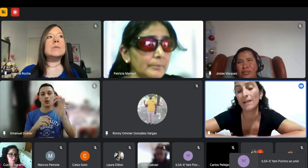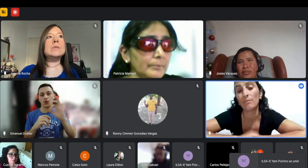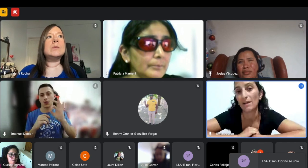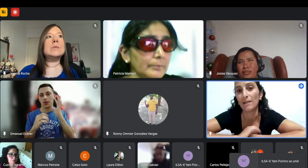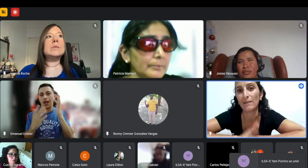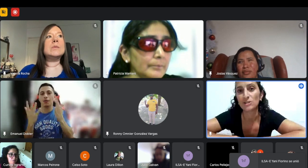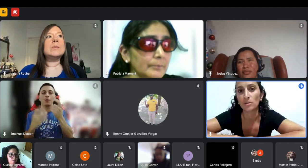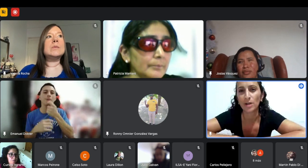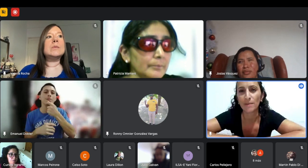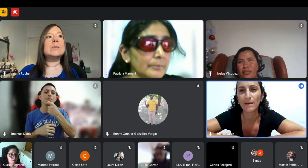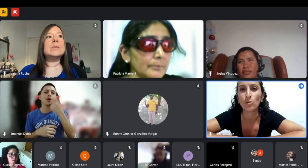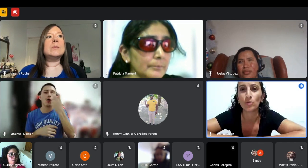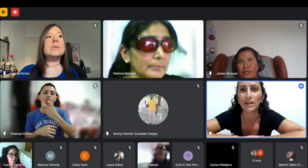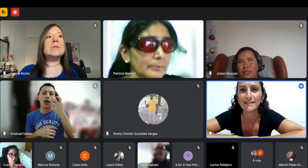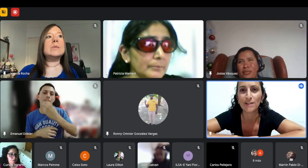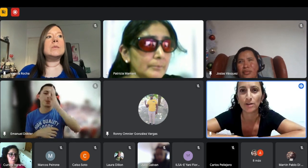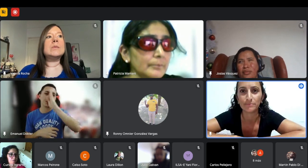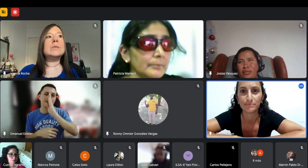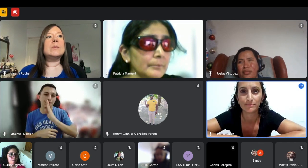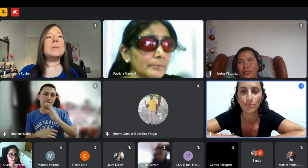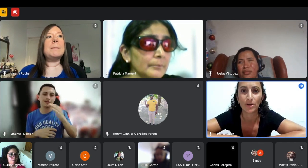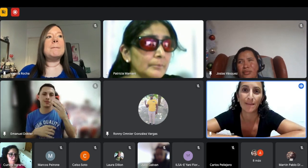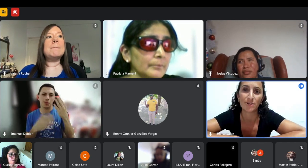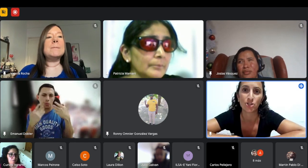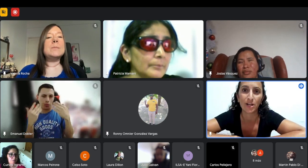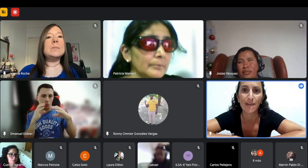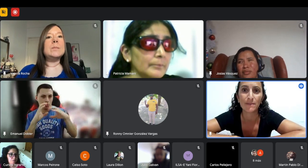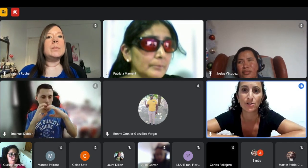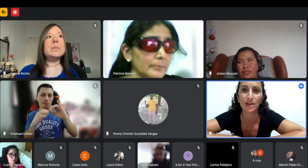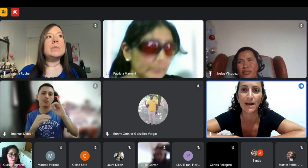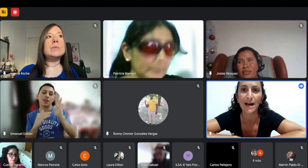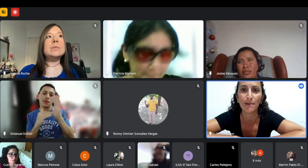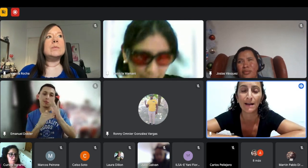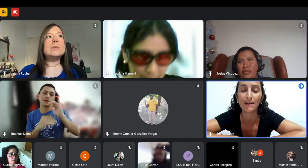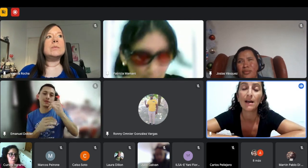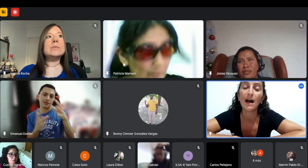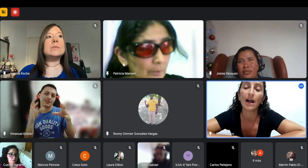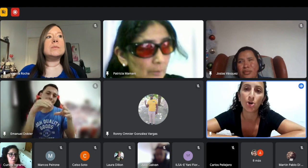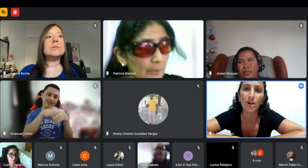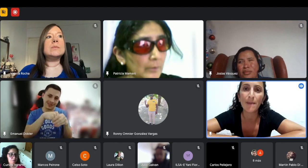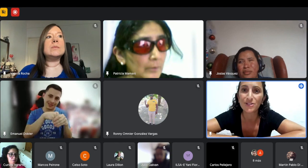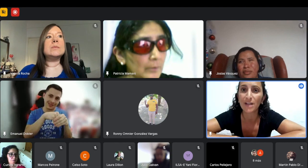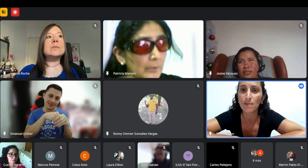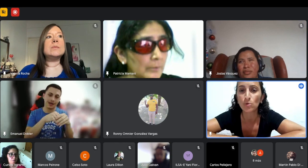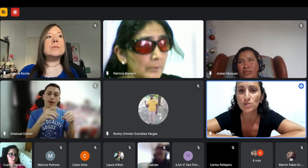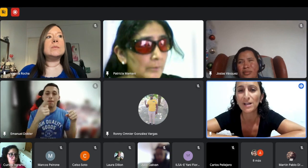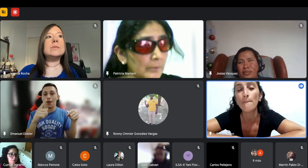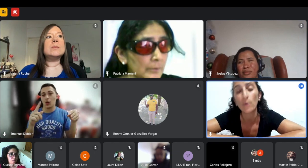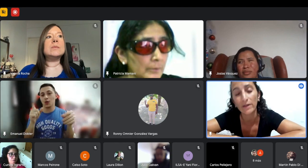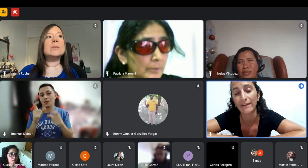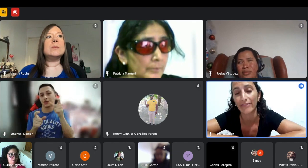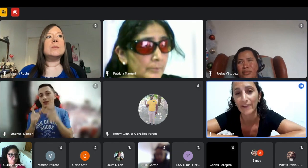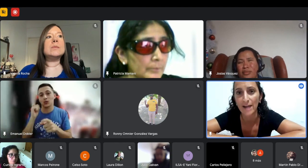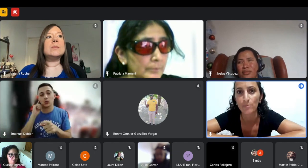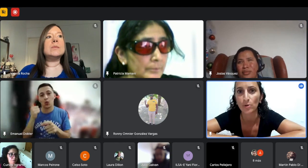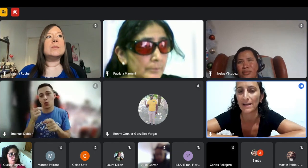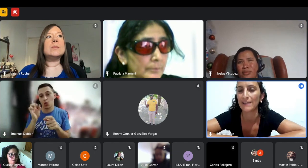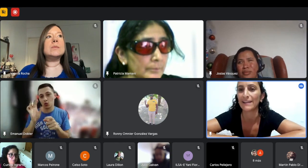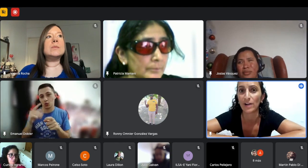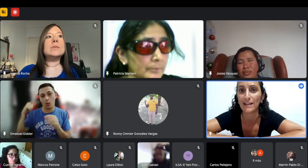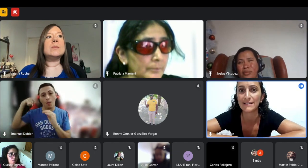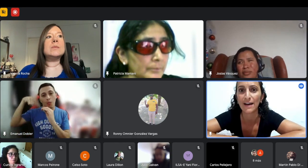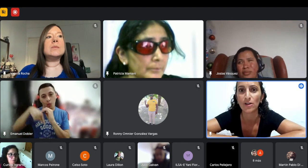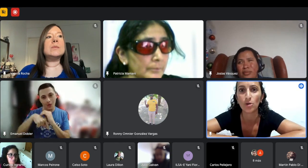porque el mayor problema es de comunicación porque la mayoría de las personas hablan a lo mejor las personas hipoacúsicas pueden entrar